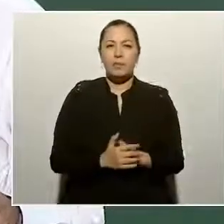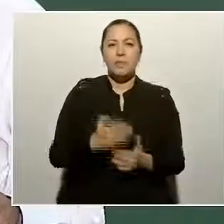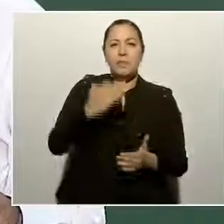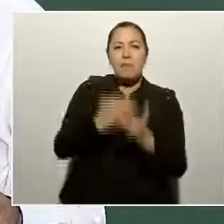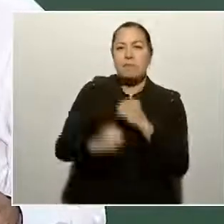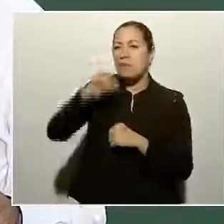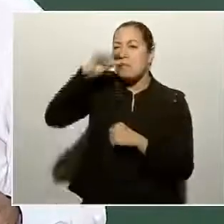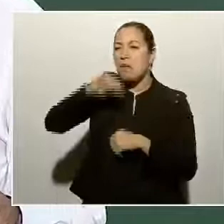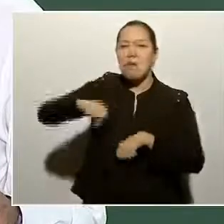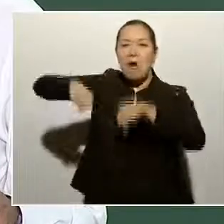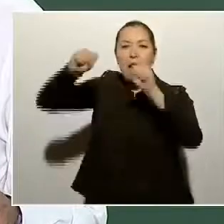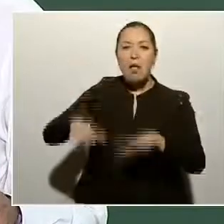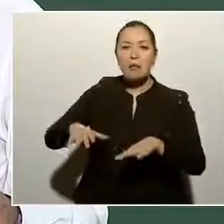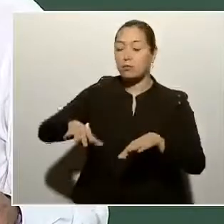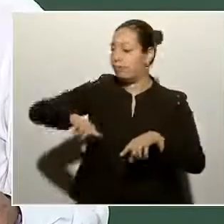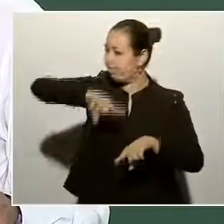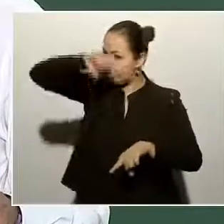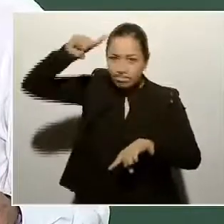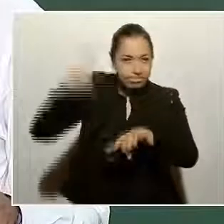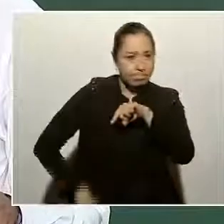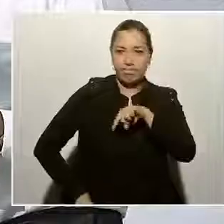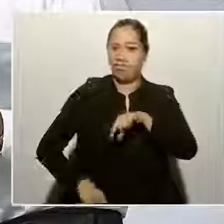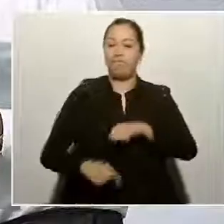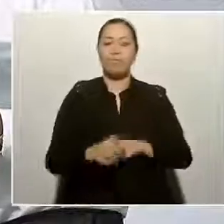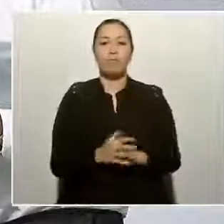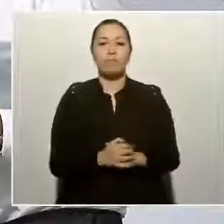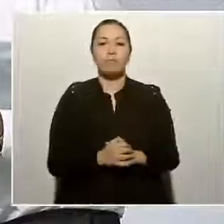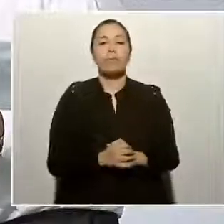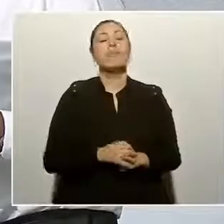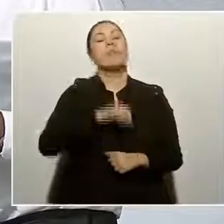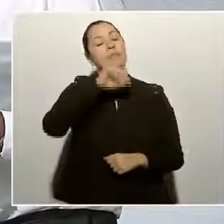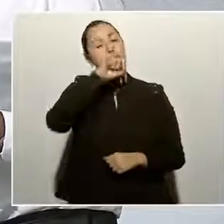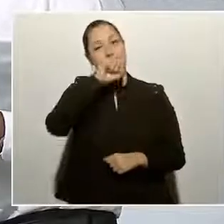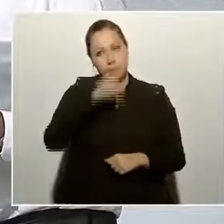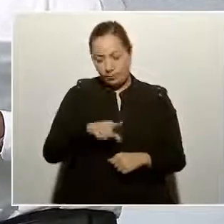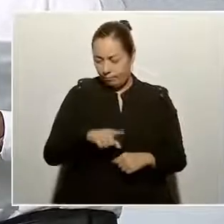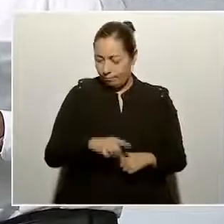y, desde luego,